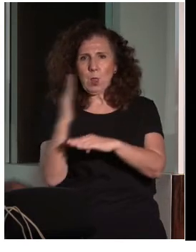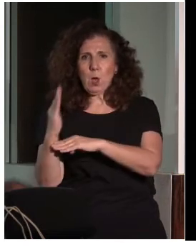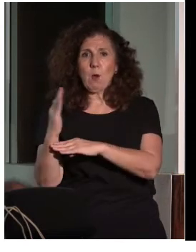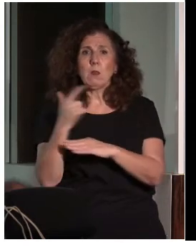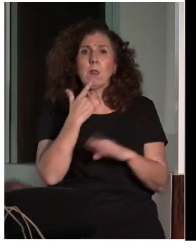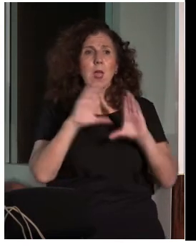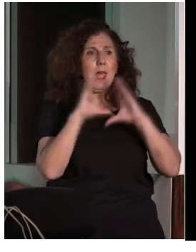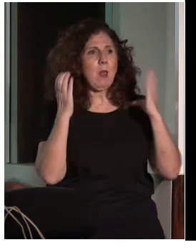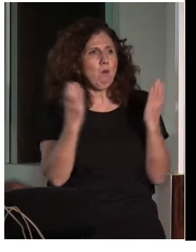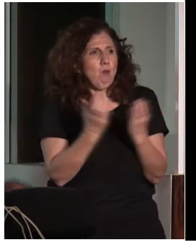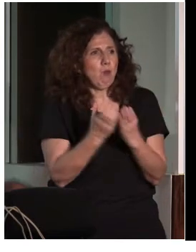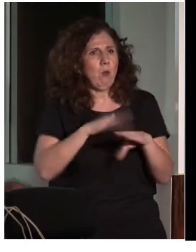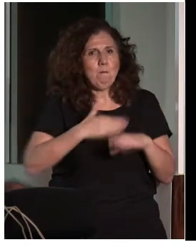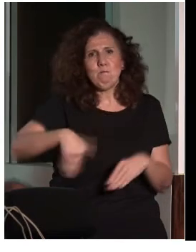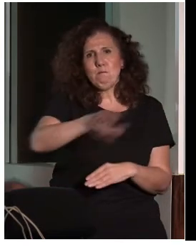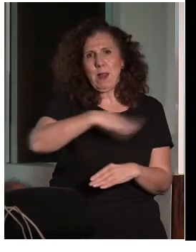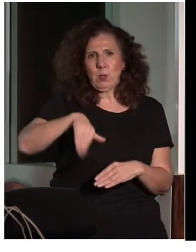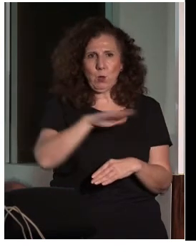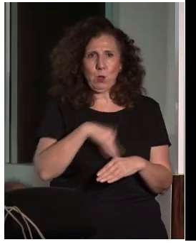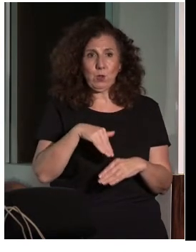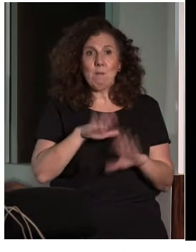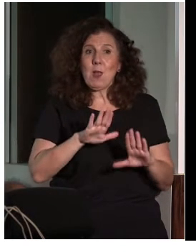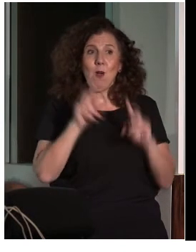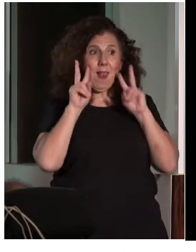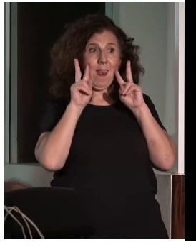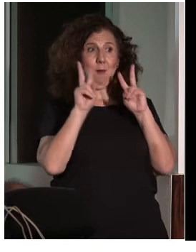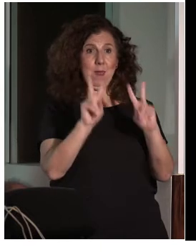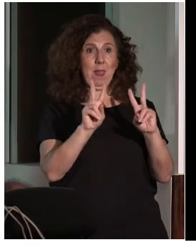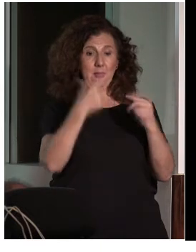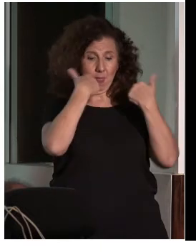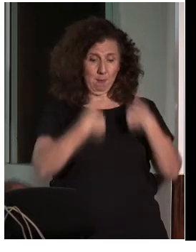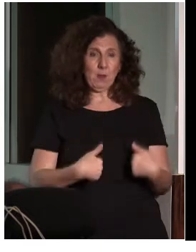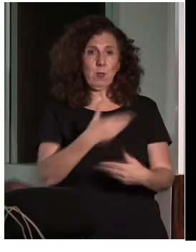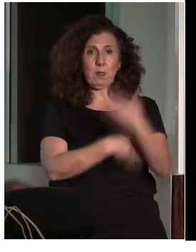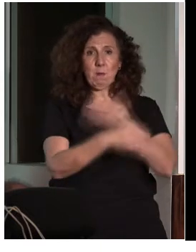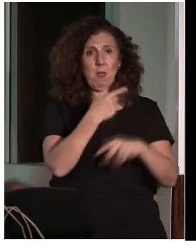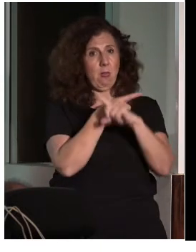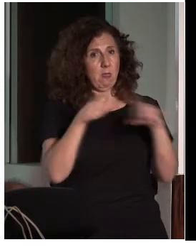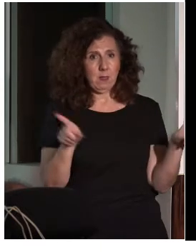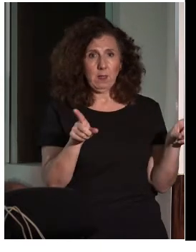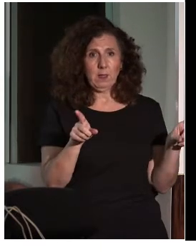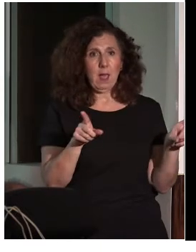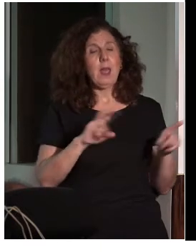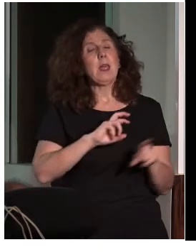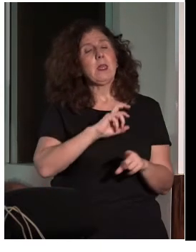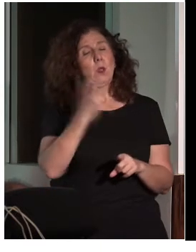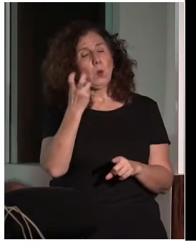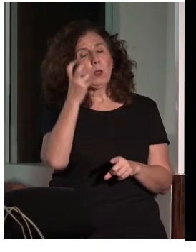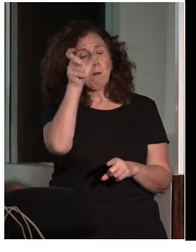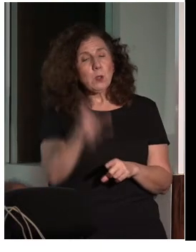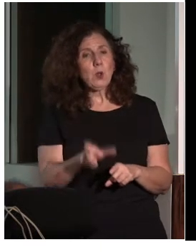todos. La mirada es distinta. La mirada de la persona con discapacidad y la persona que no tiene discapacidad y crea,